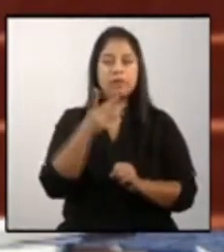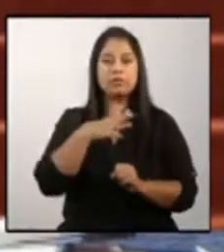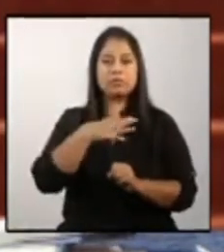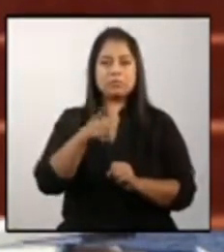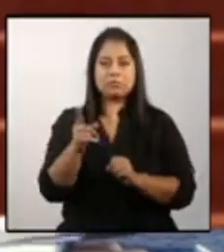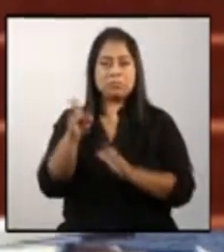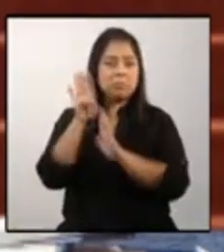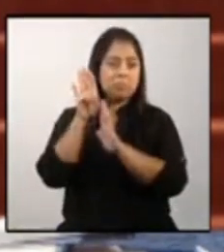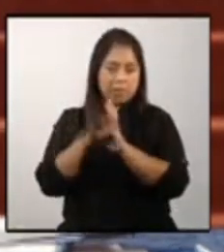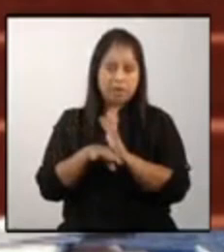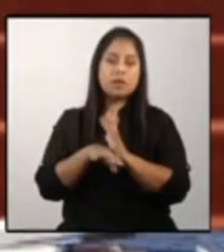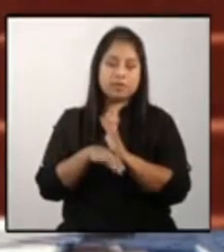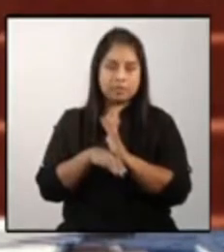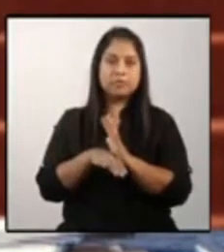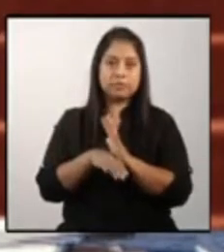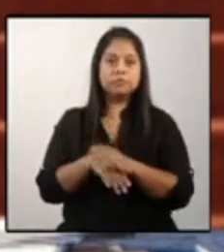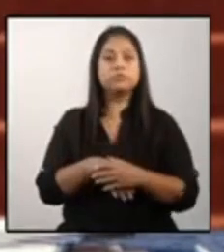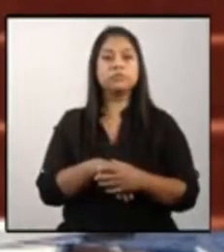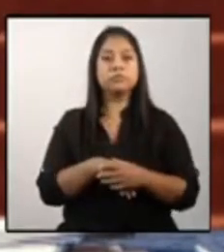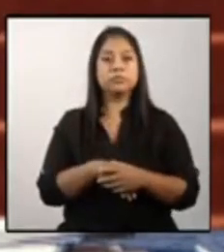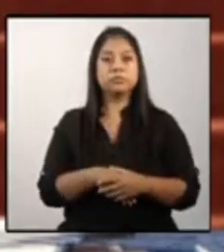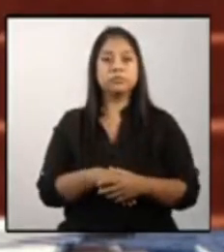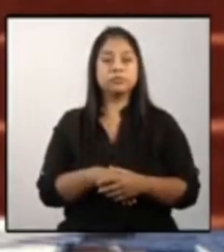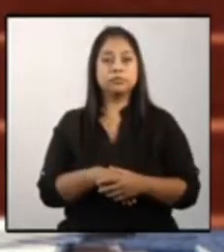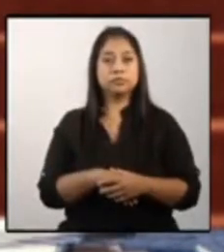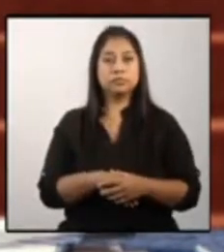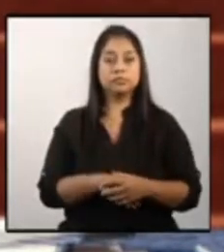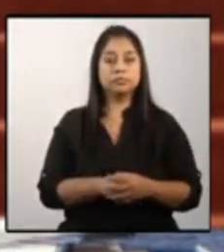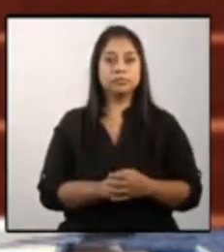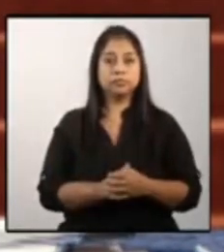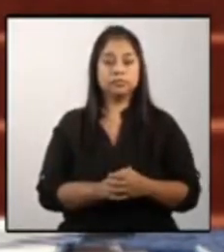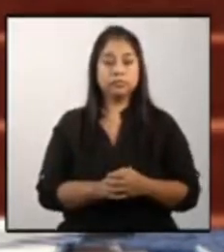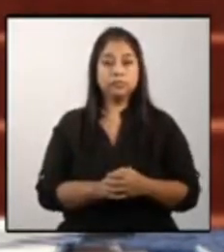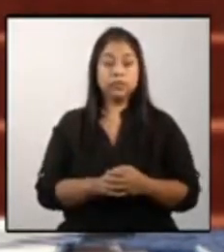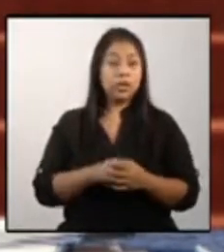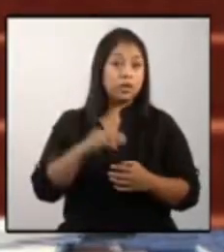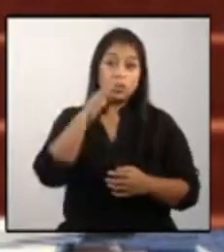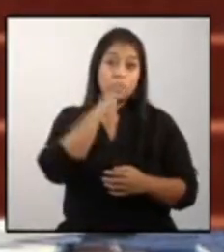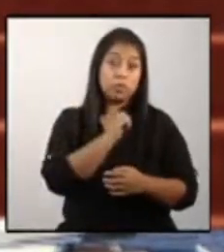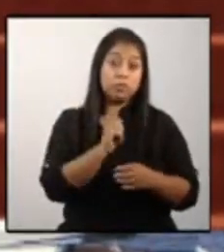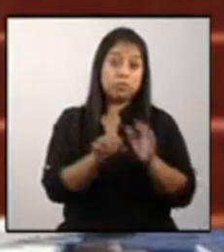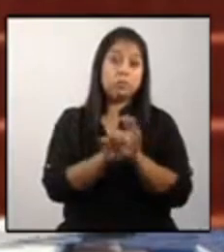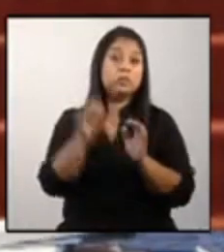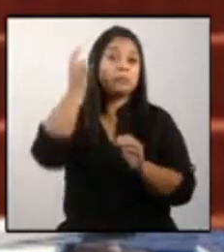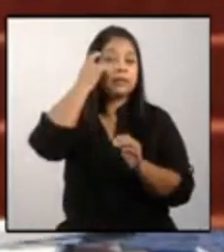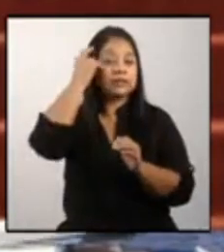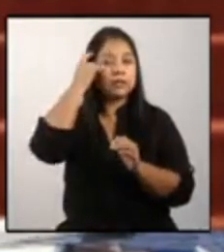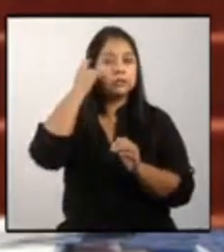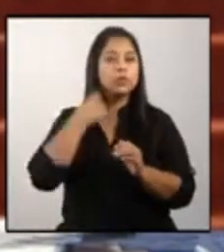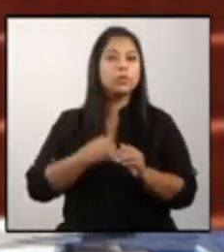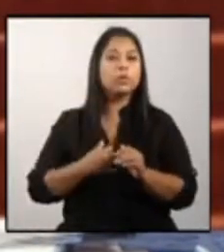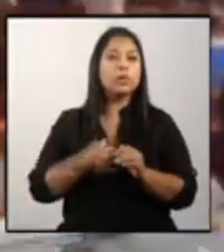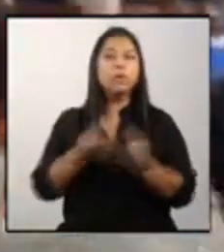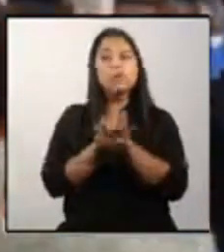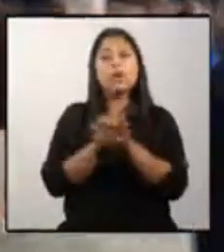a su mínima, a su mínima expresión, valga la redundancia. No podemos seguir nosotros pensando que tenemos